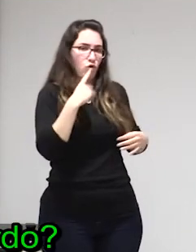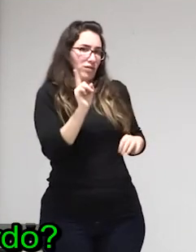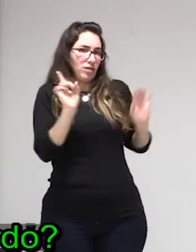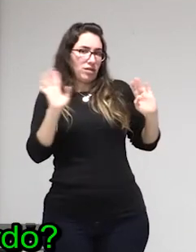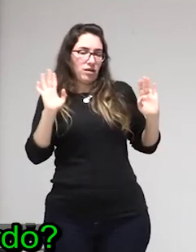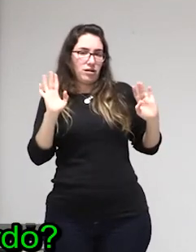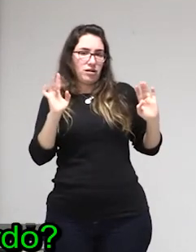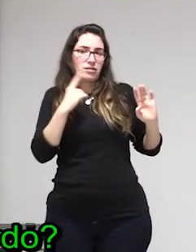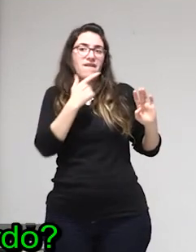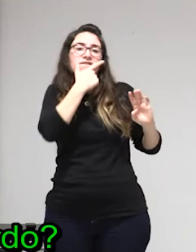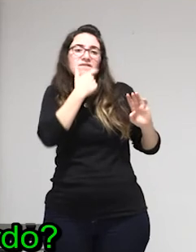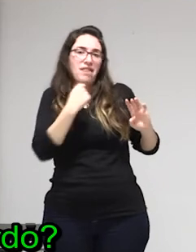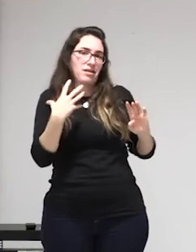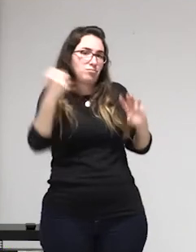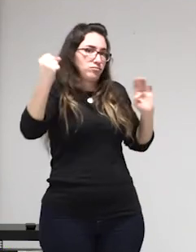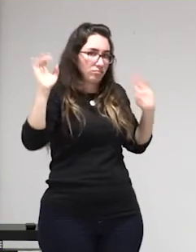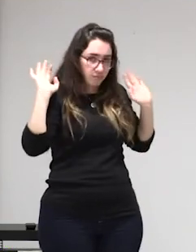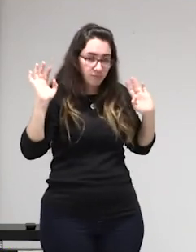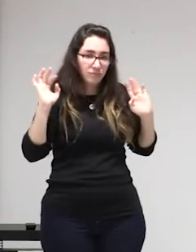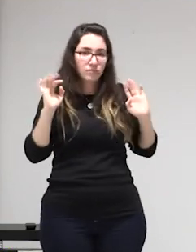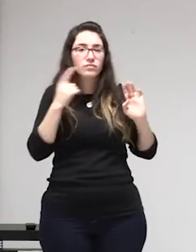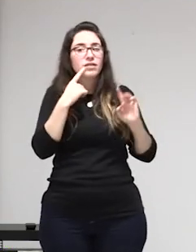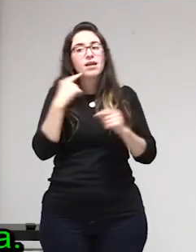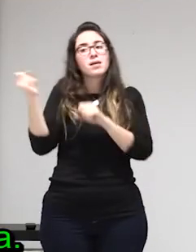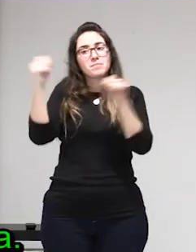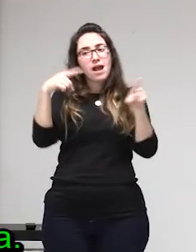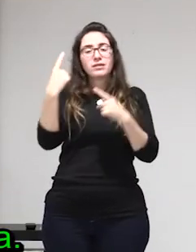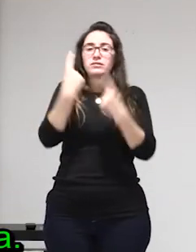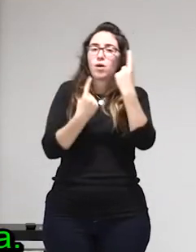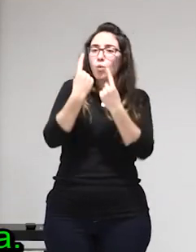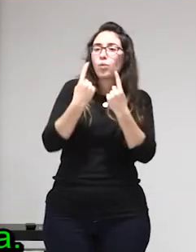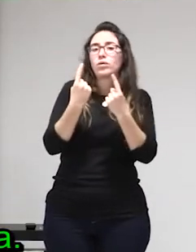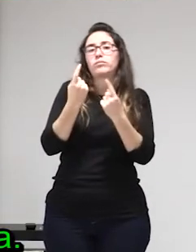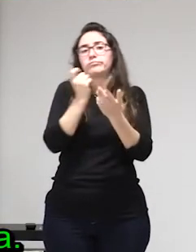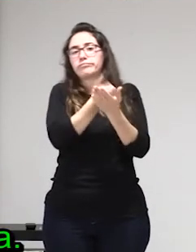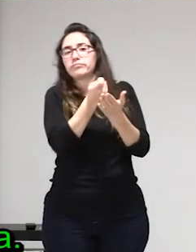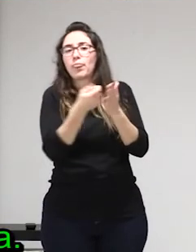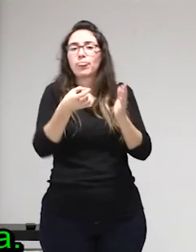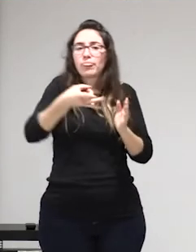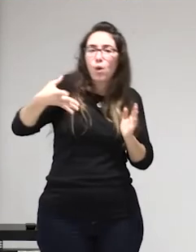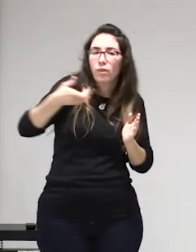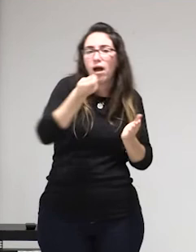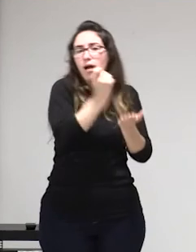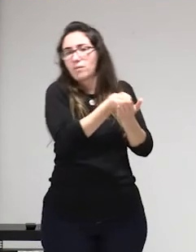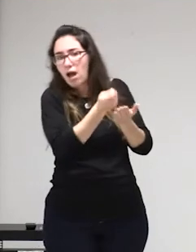cifras más o menos se mantienen de acuerdo y luego para acabar Nueva Zelanda